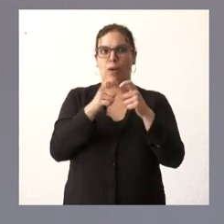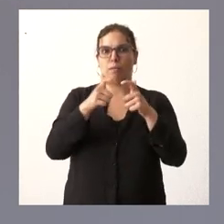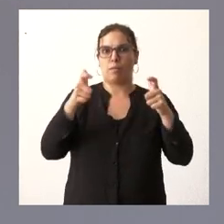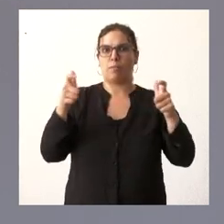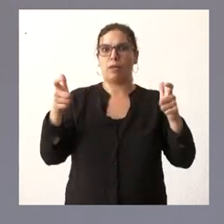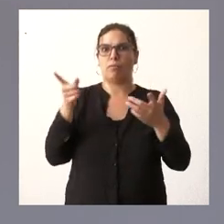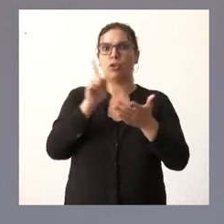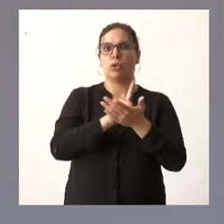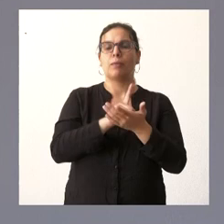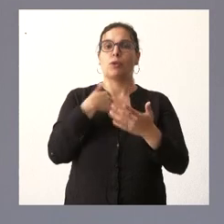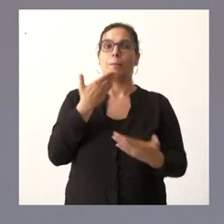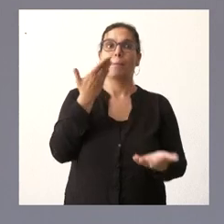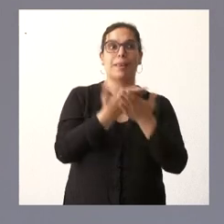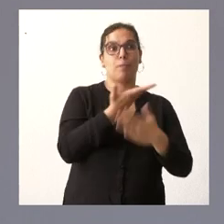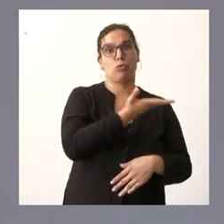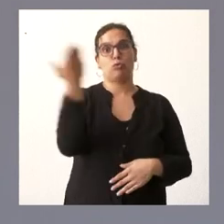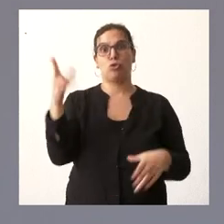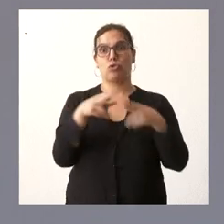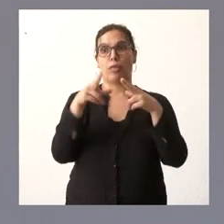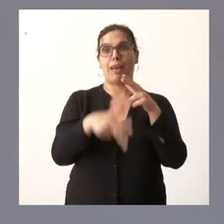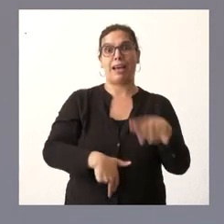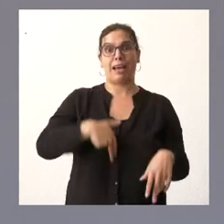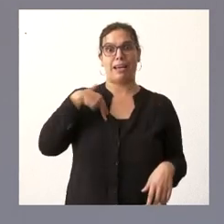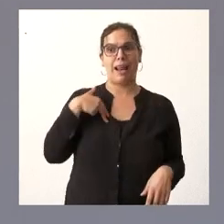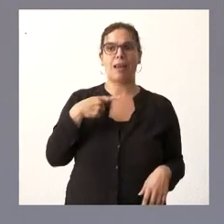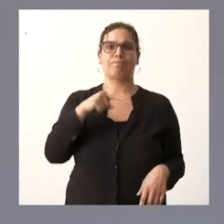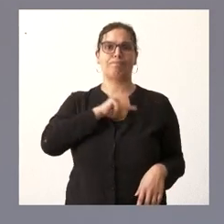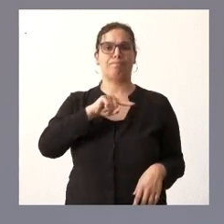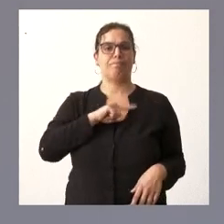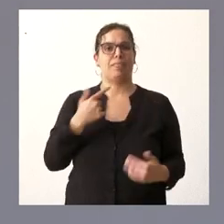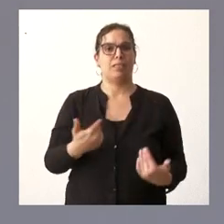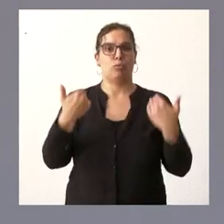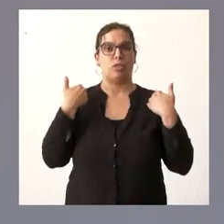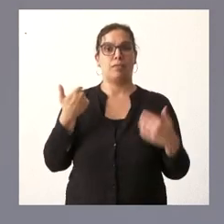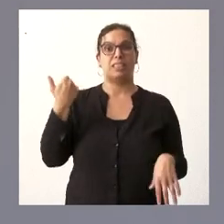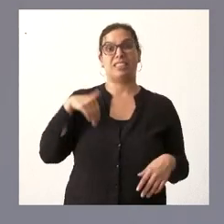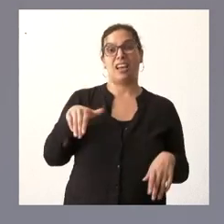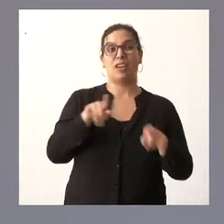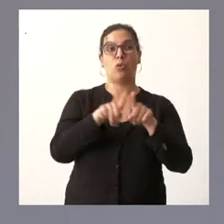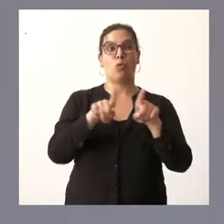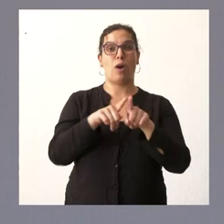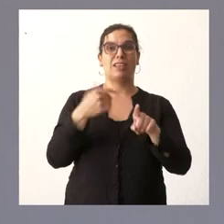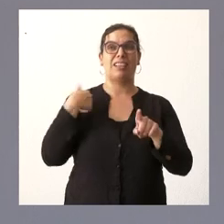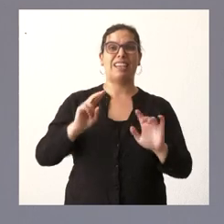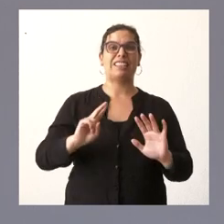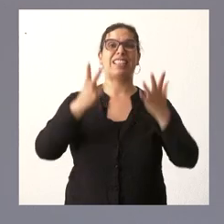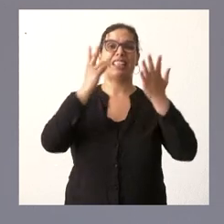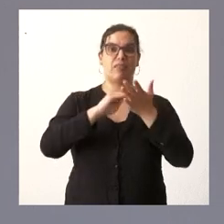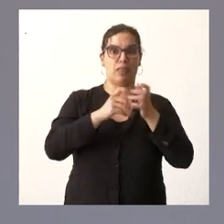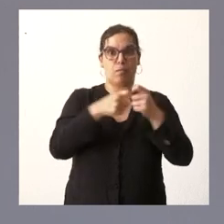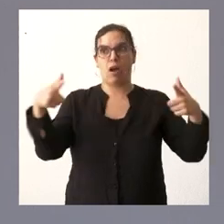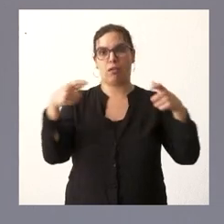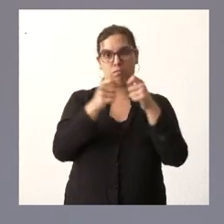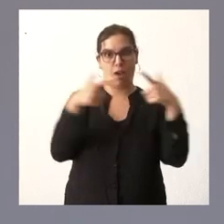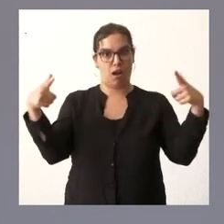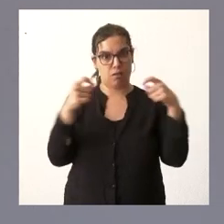hacemos ese llamamiento a la población en general yo creo que ya al nivel de la séptima ola pues todo el mundo sabemos cómo comportamos